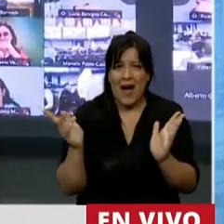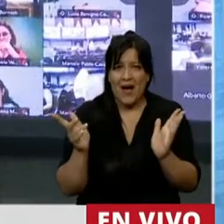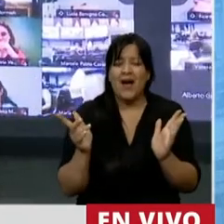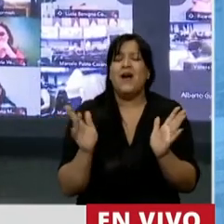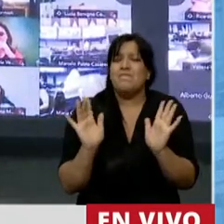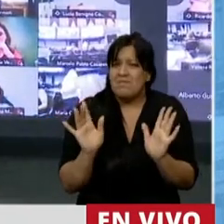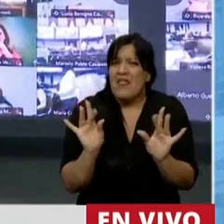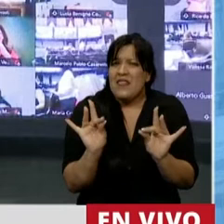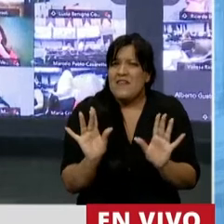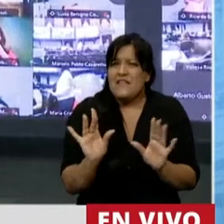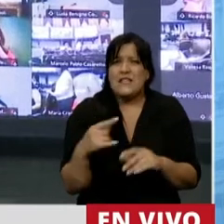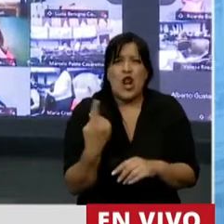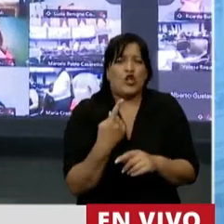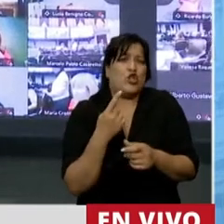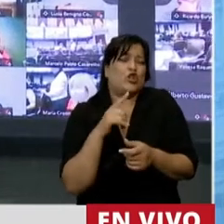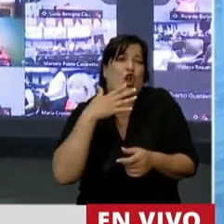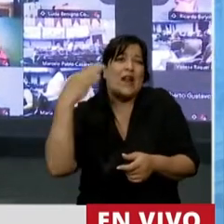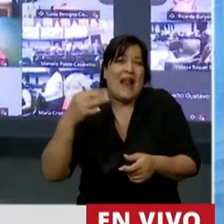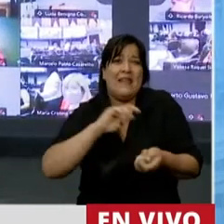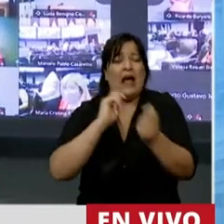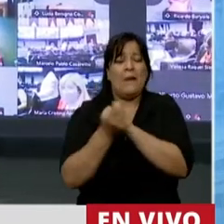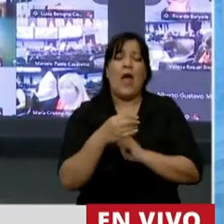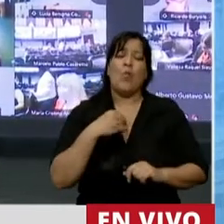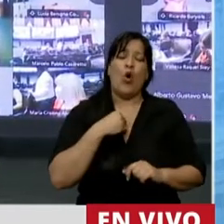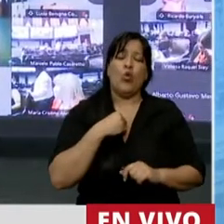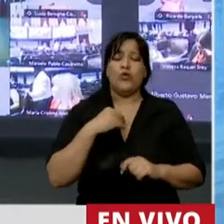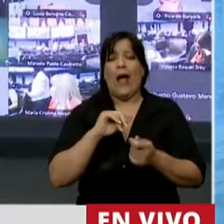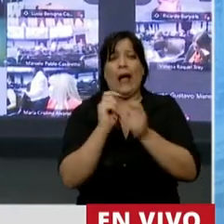difícil que podamos cambiar la realidad con voluntarismo.